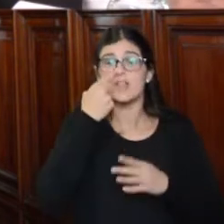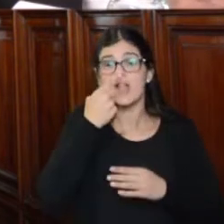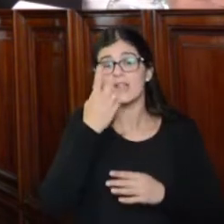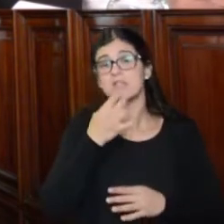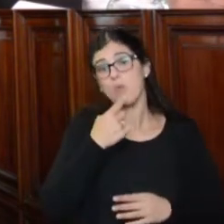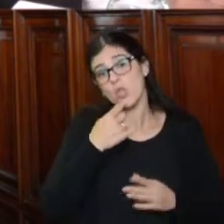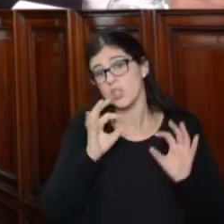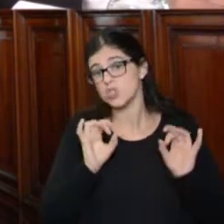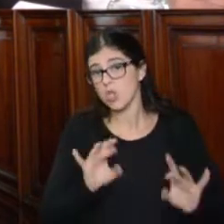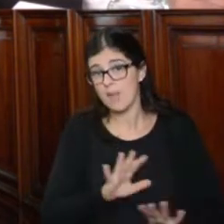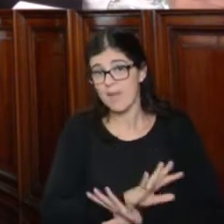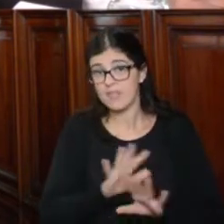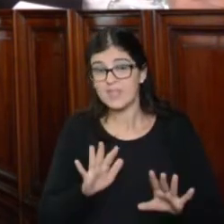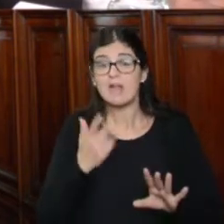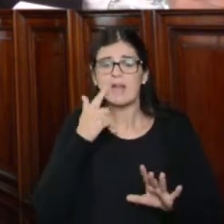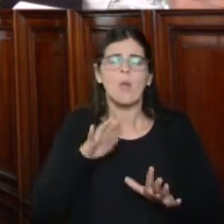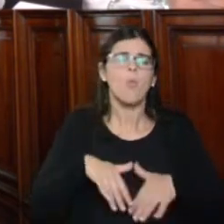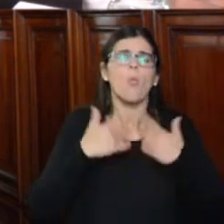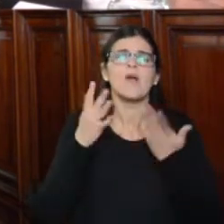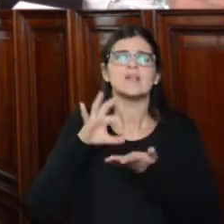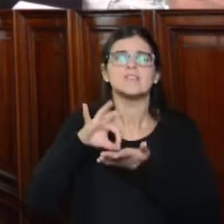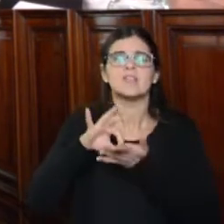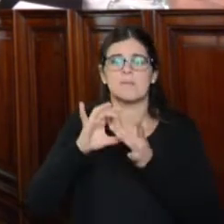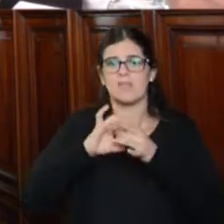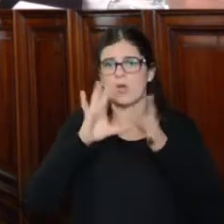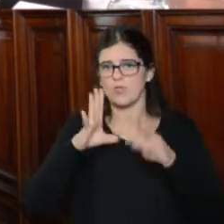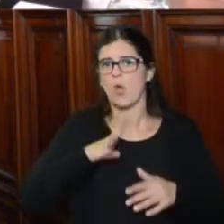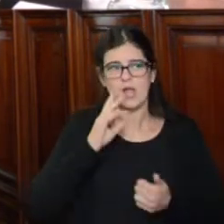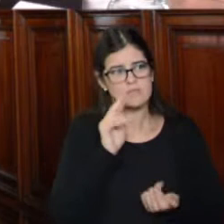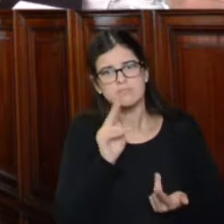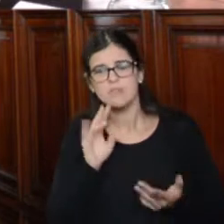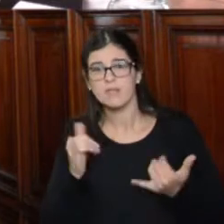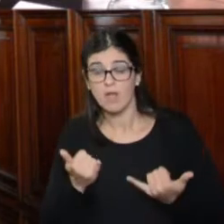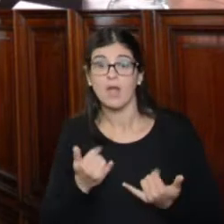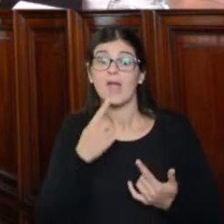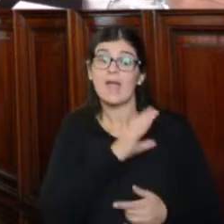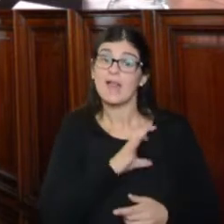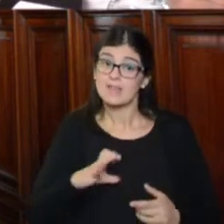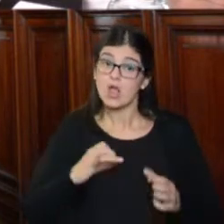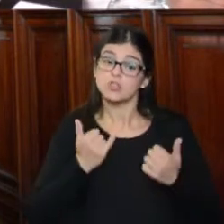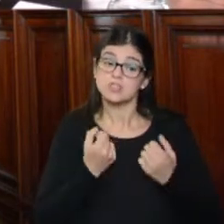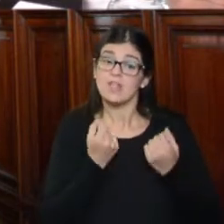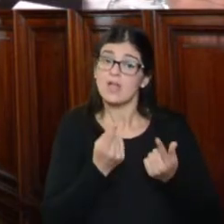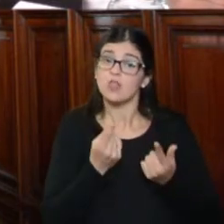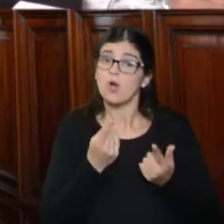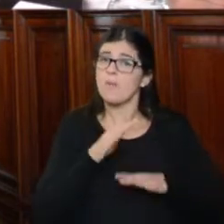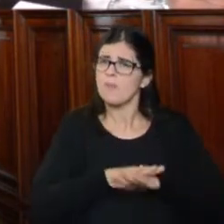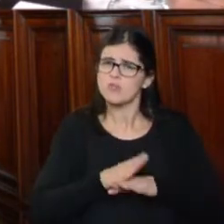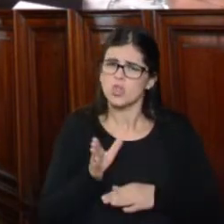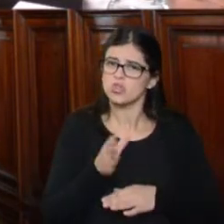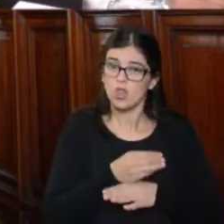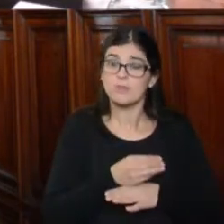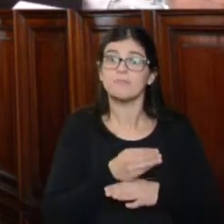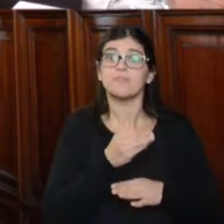políticos que se da en cualquier sistema democrático. El Estado ha brindado en todo momento, tanto a